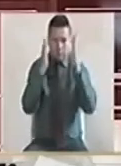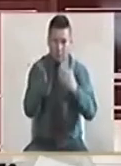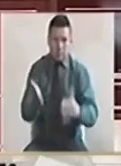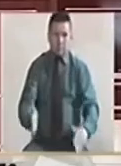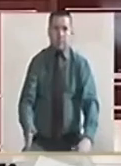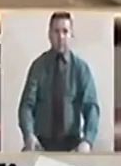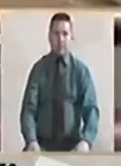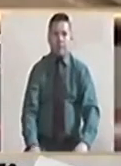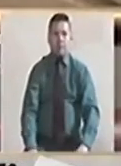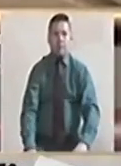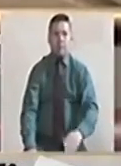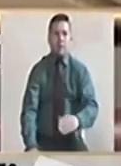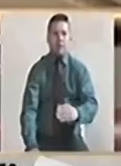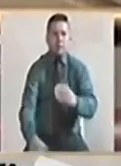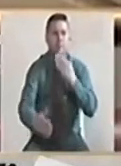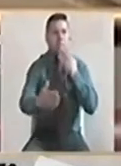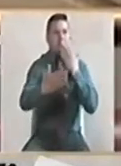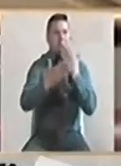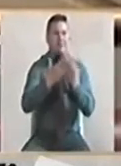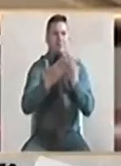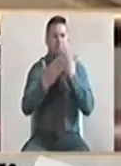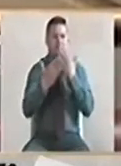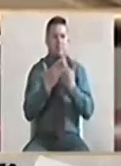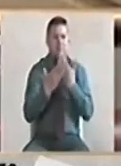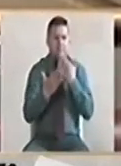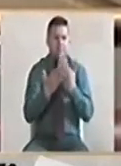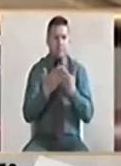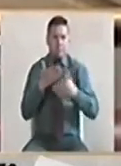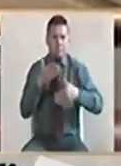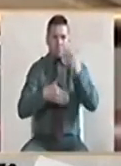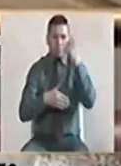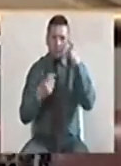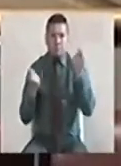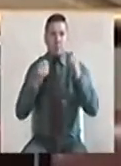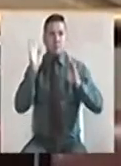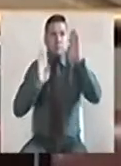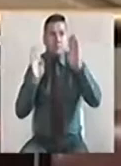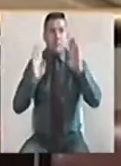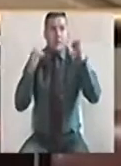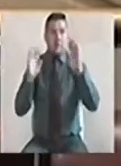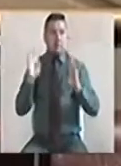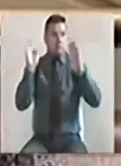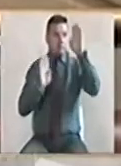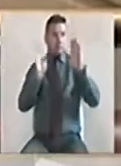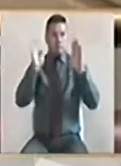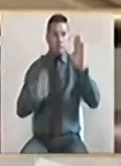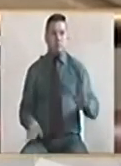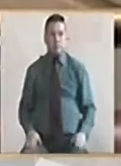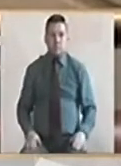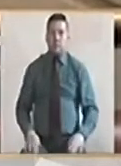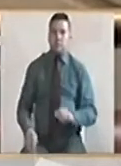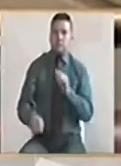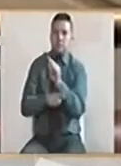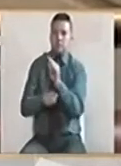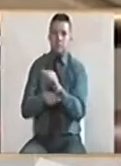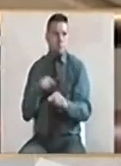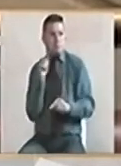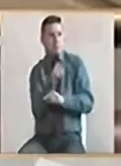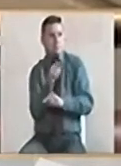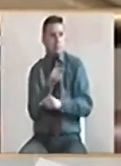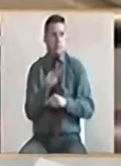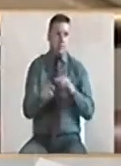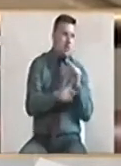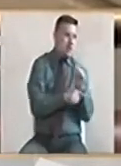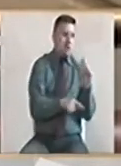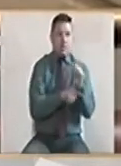Muchas gracias, señor presidente. Empiezan las campañas y empiezan los ataques y se recrudecen.